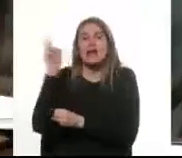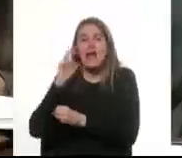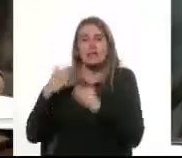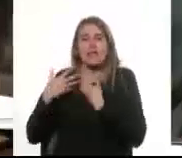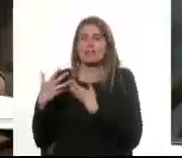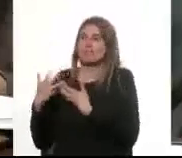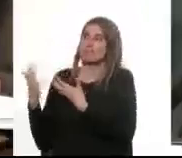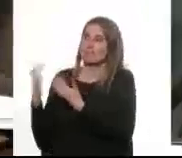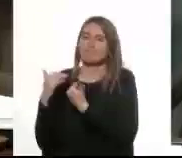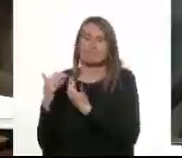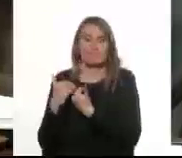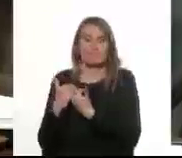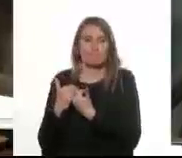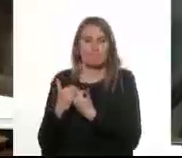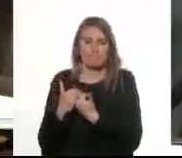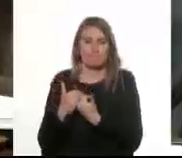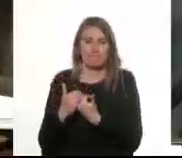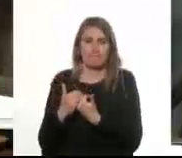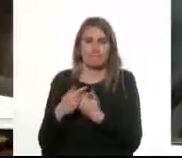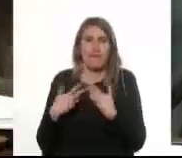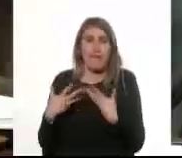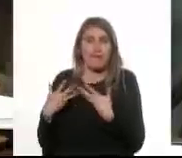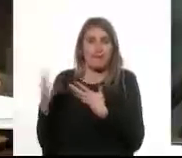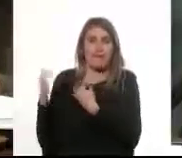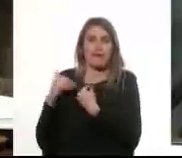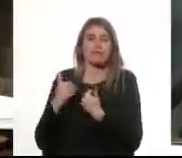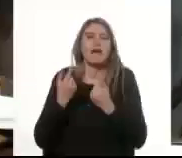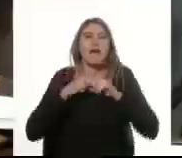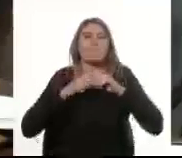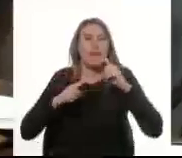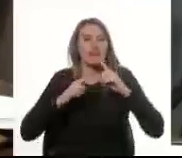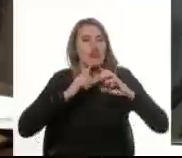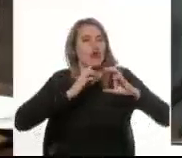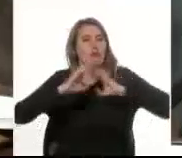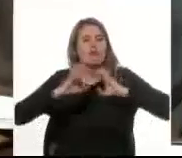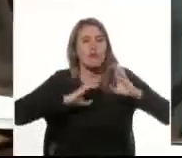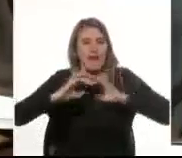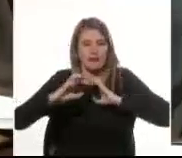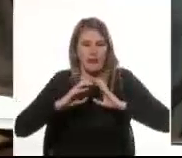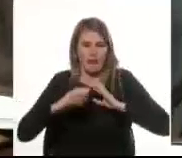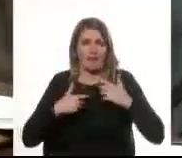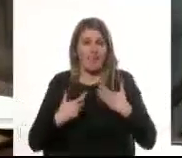Un medio De comunicación que le sirviera